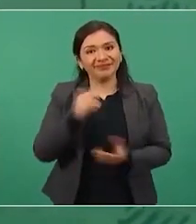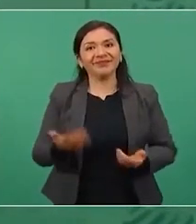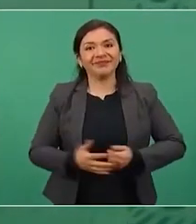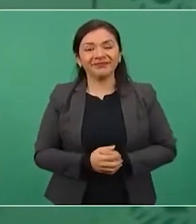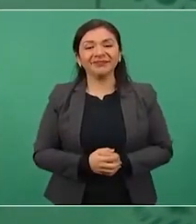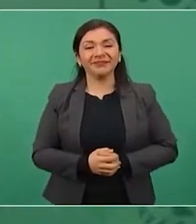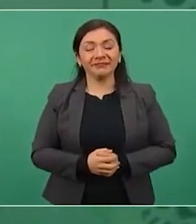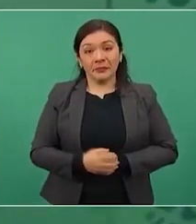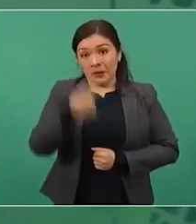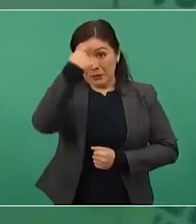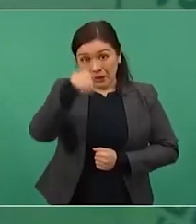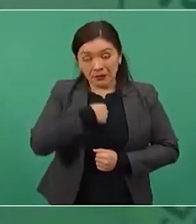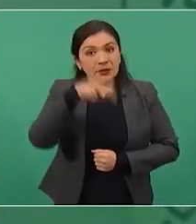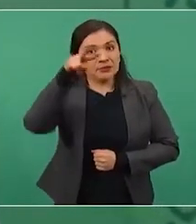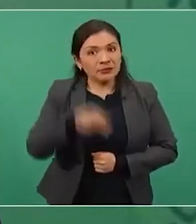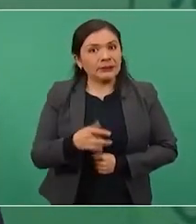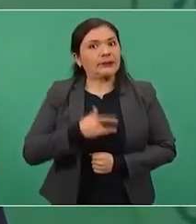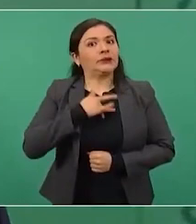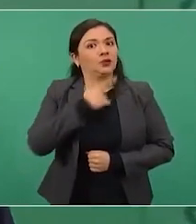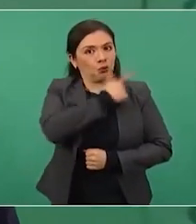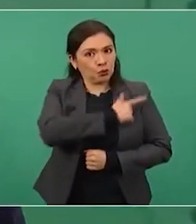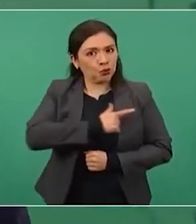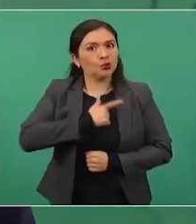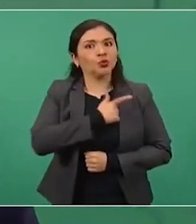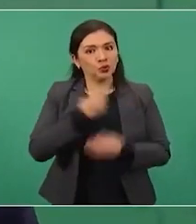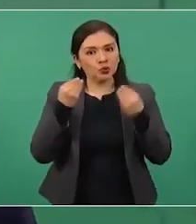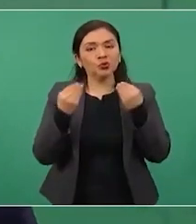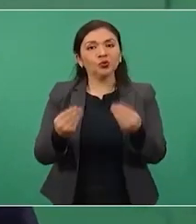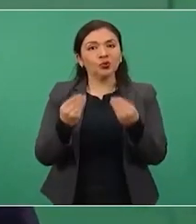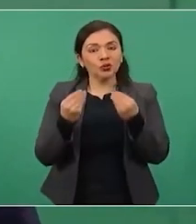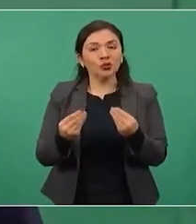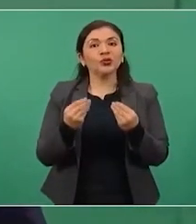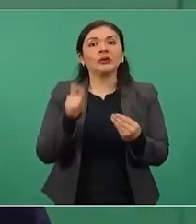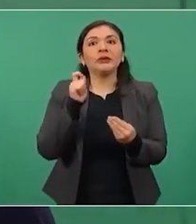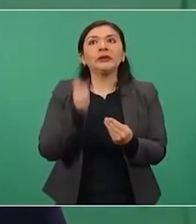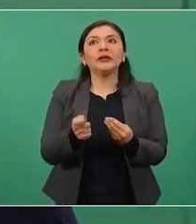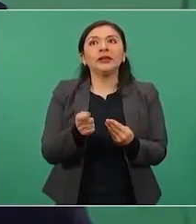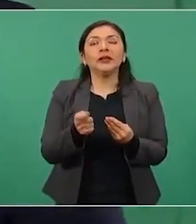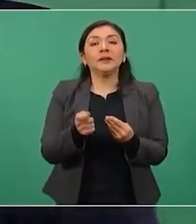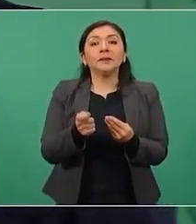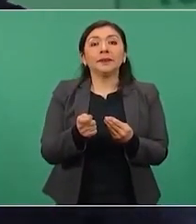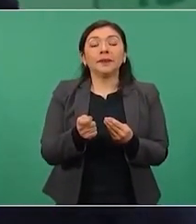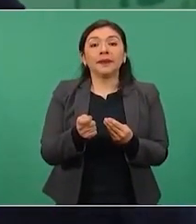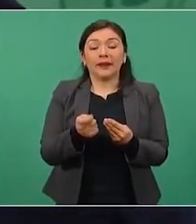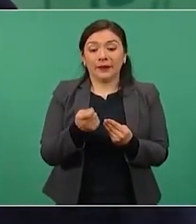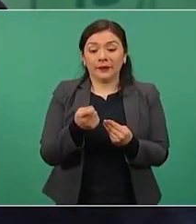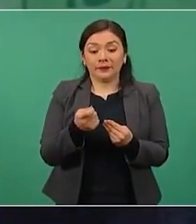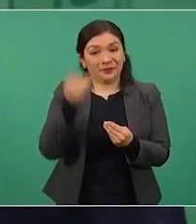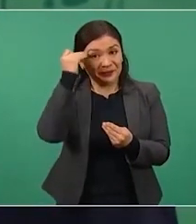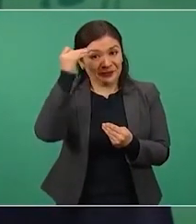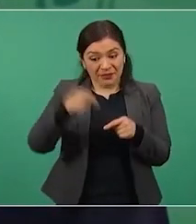Me da mucho gusto que en estos días,